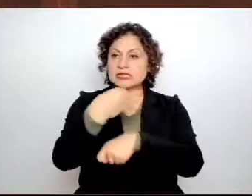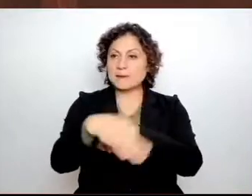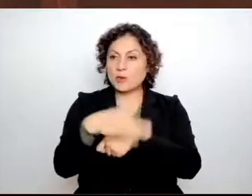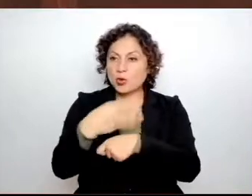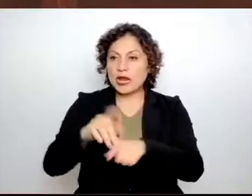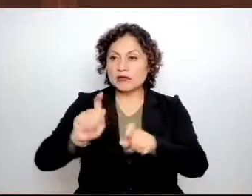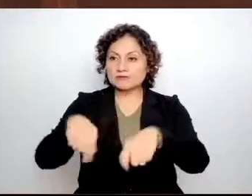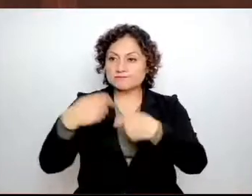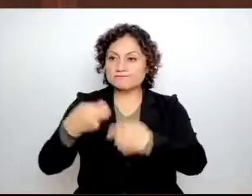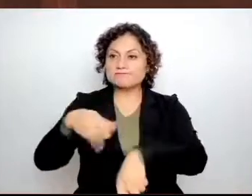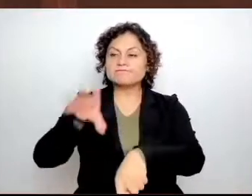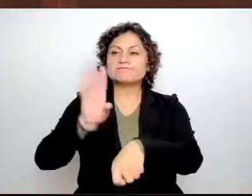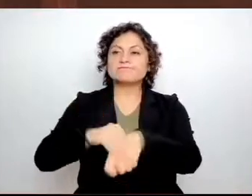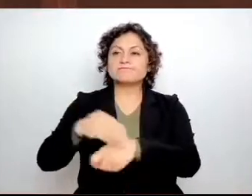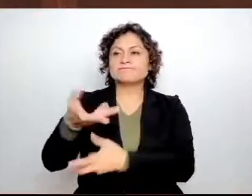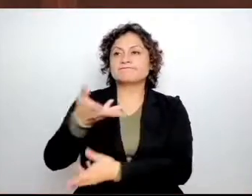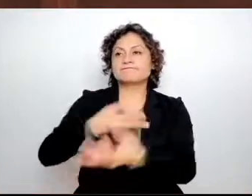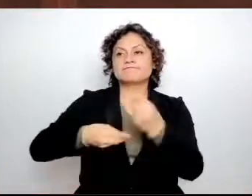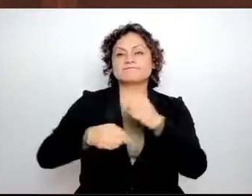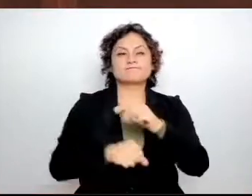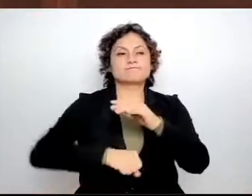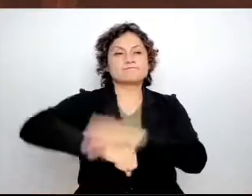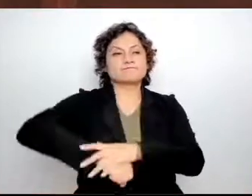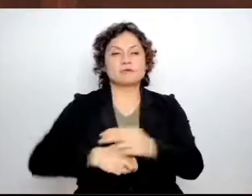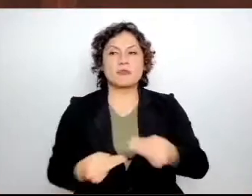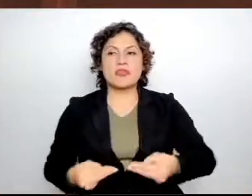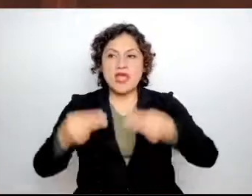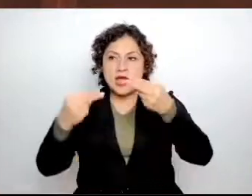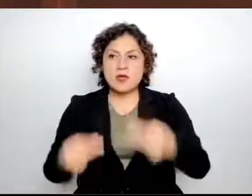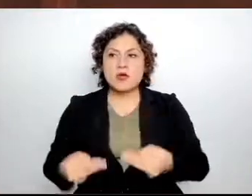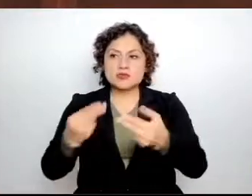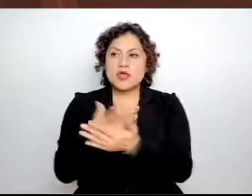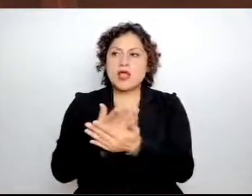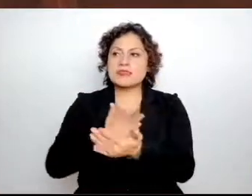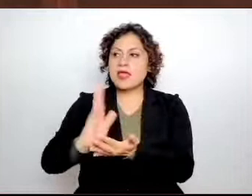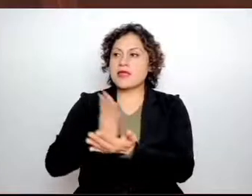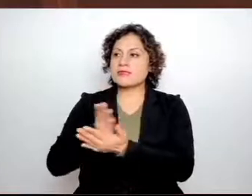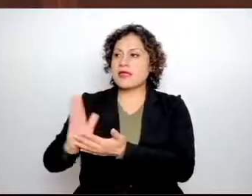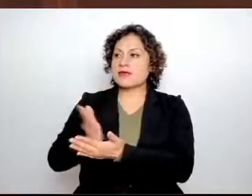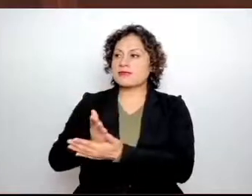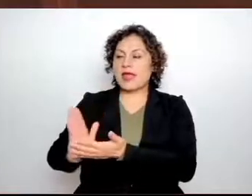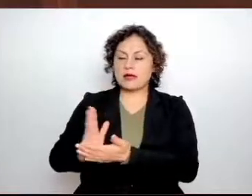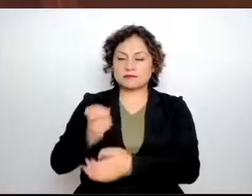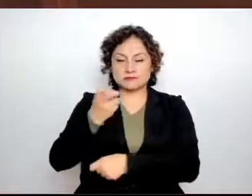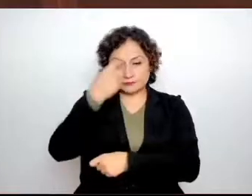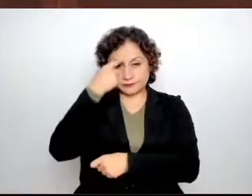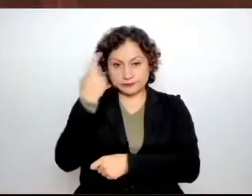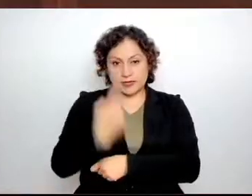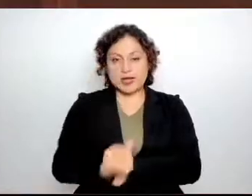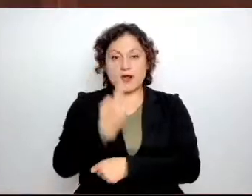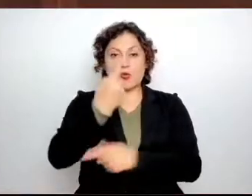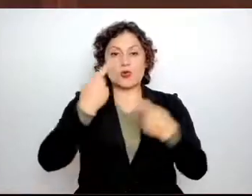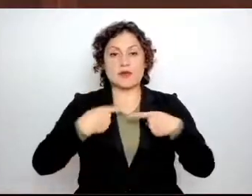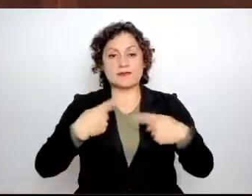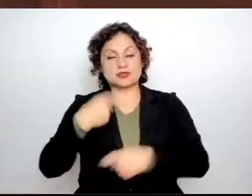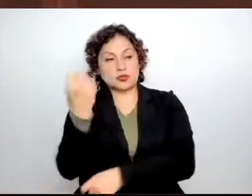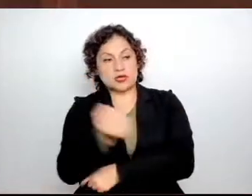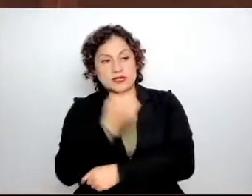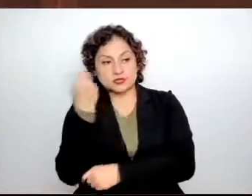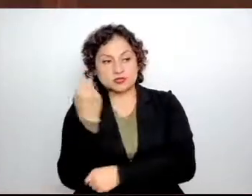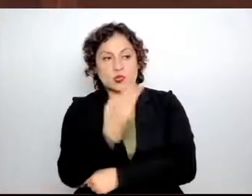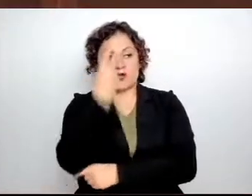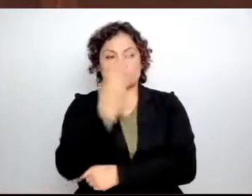clientelares y excluyentes que se le presentan a una persona afortunada entre muchas.